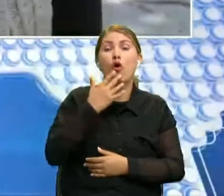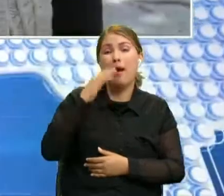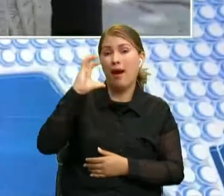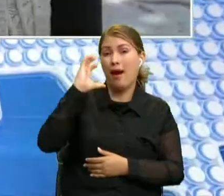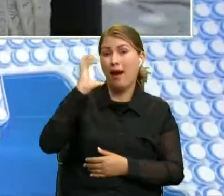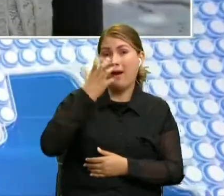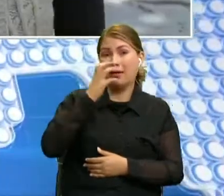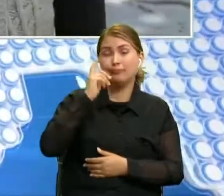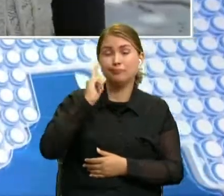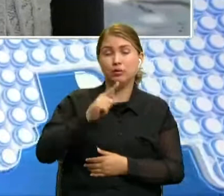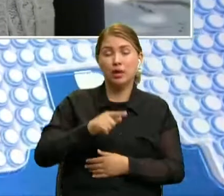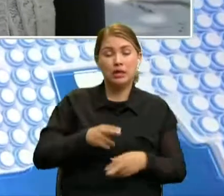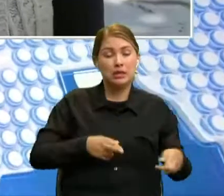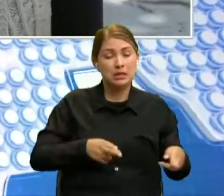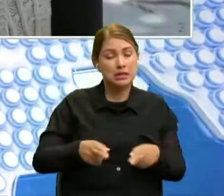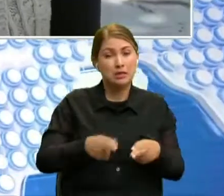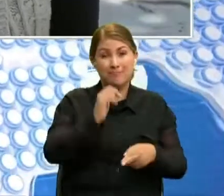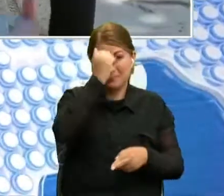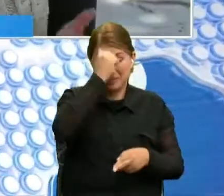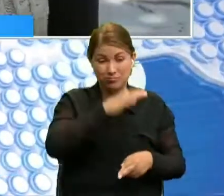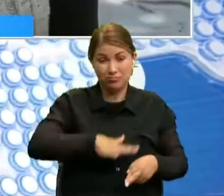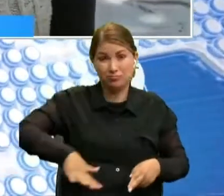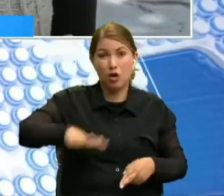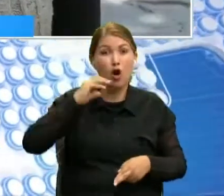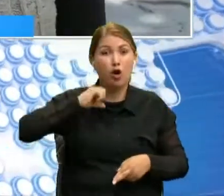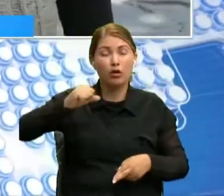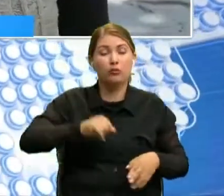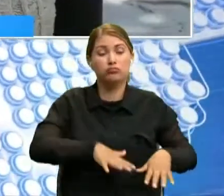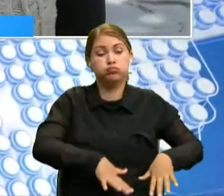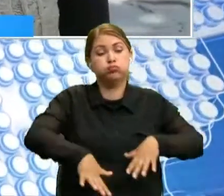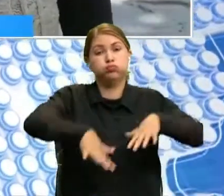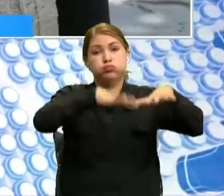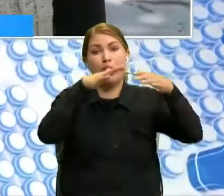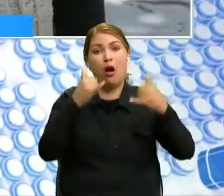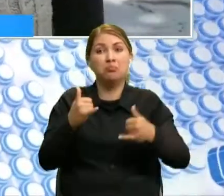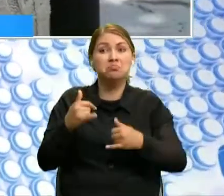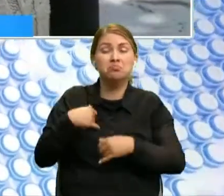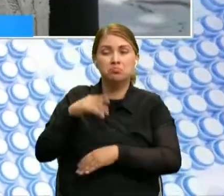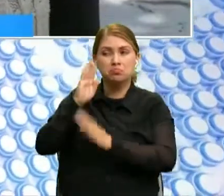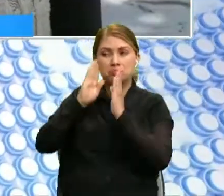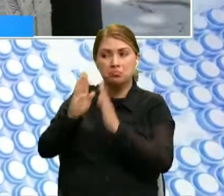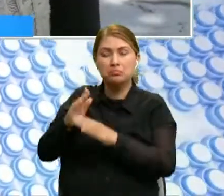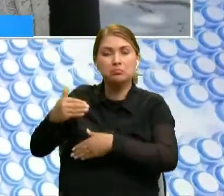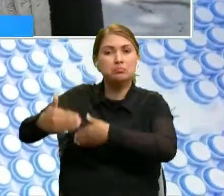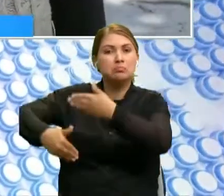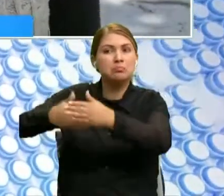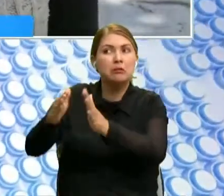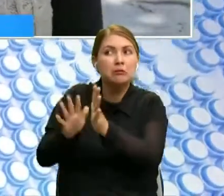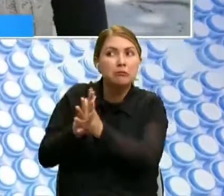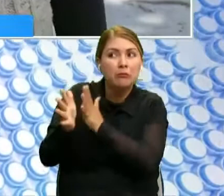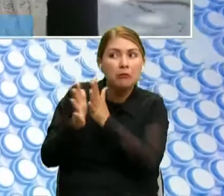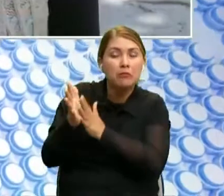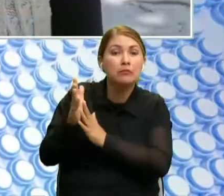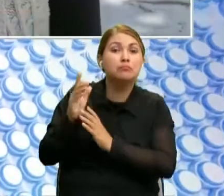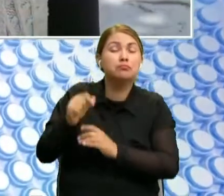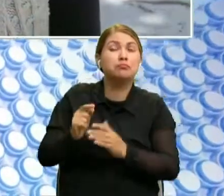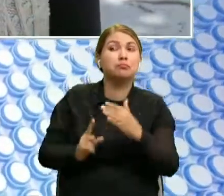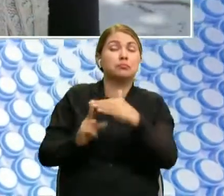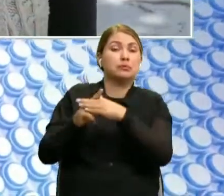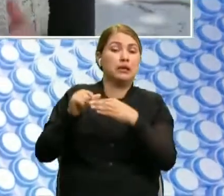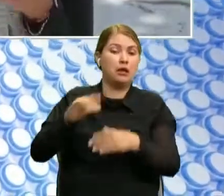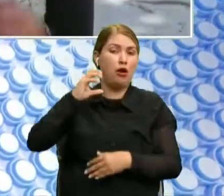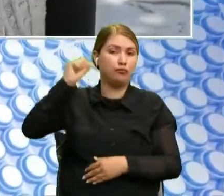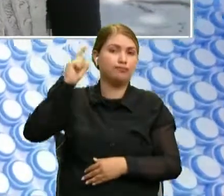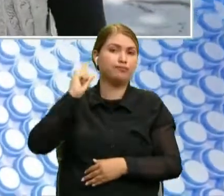afluentes de los principales ríos del municipio de Ocaña. Estaremos al tanto entonces del desarrollo de esta información y de la emergencia que pueda ocurrir en